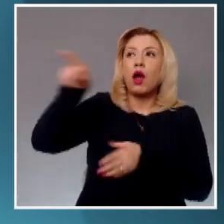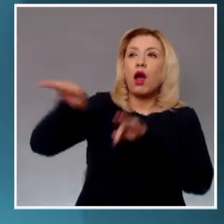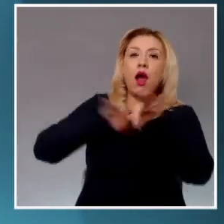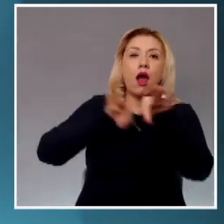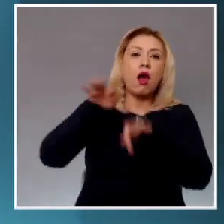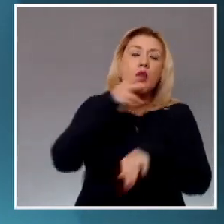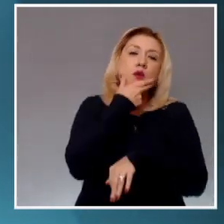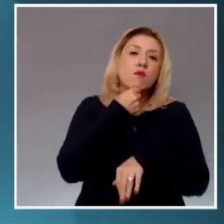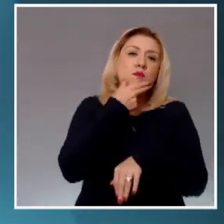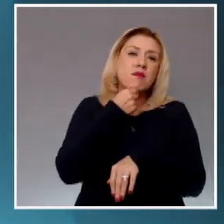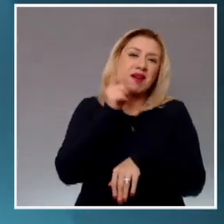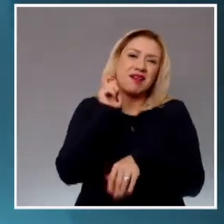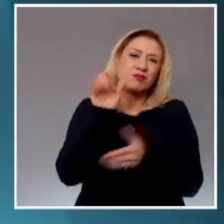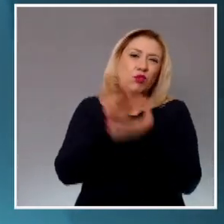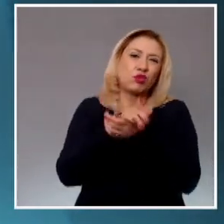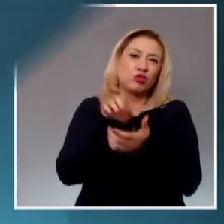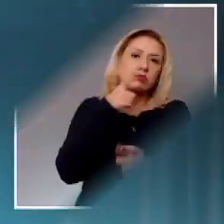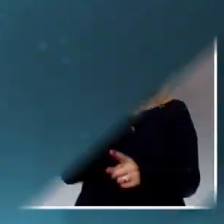Lilian Moreno